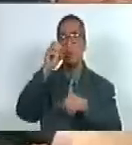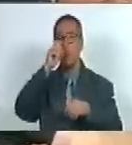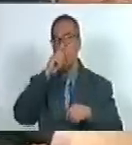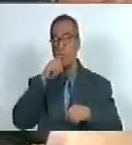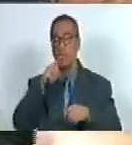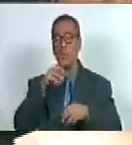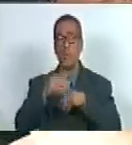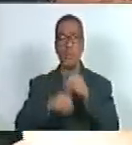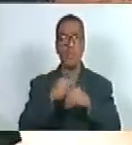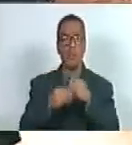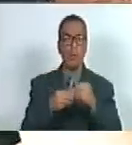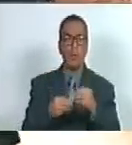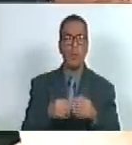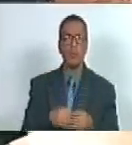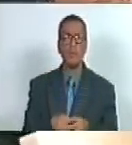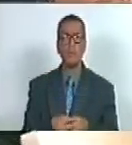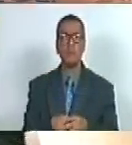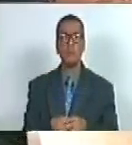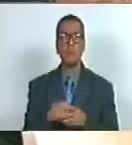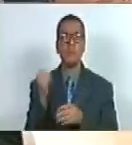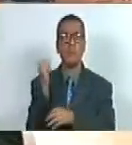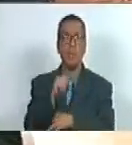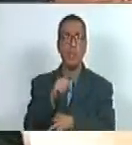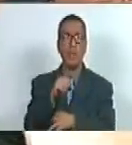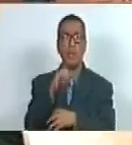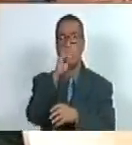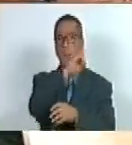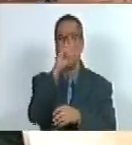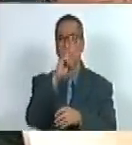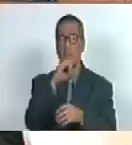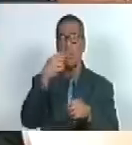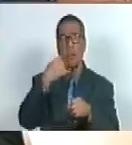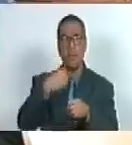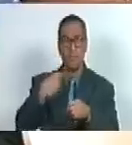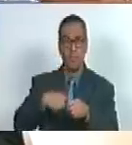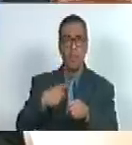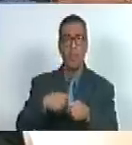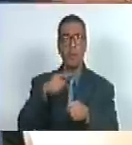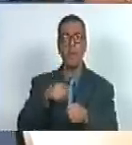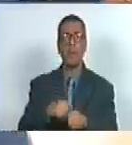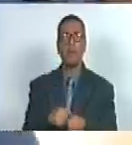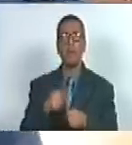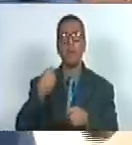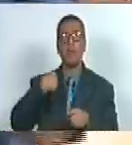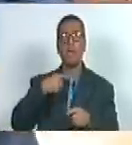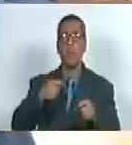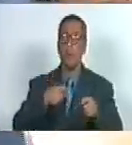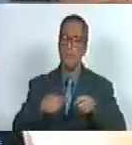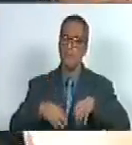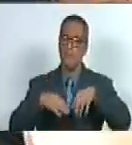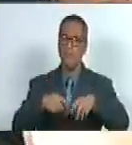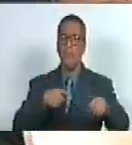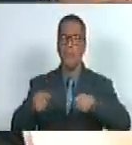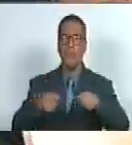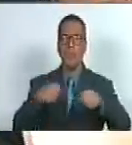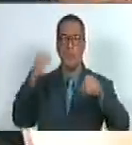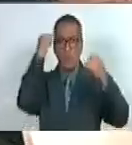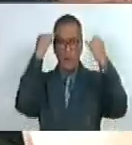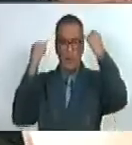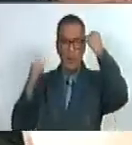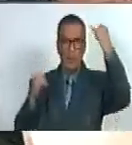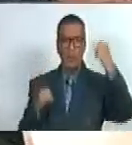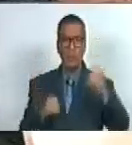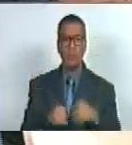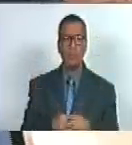forzamiento de la barra de Maracaibo que es una operación equiparable en términos de movilidad en términos de estrategia